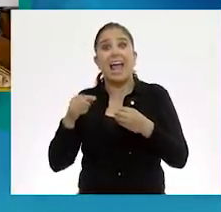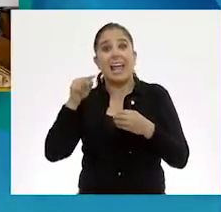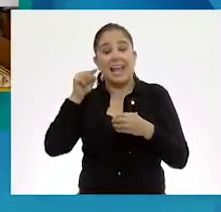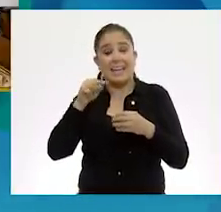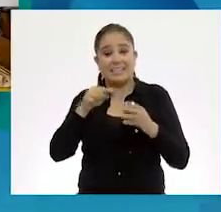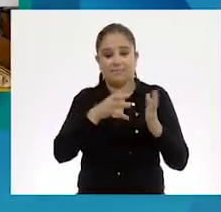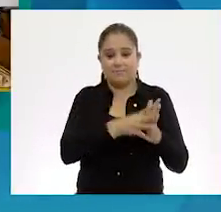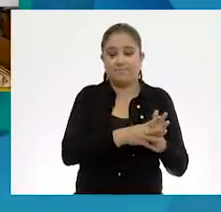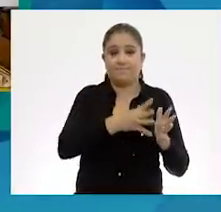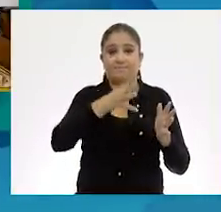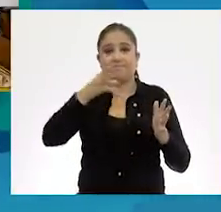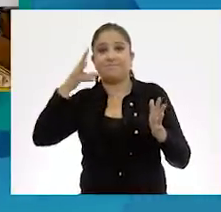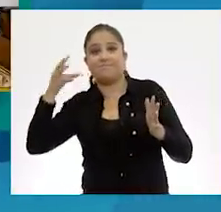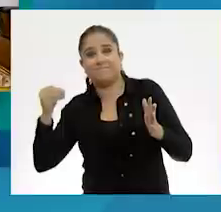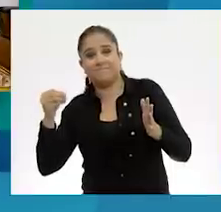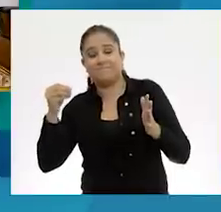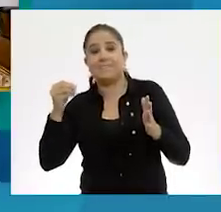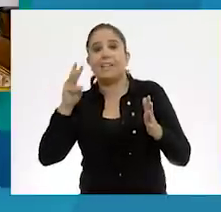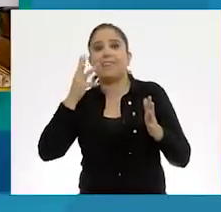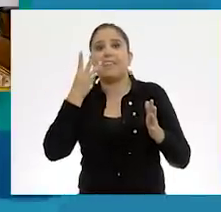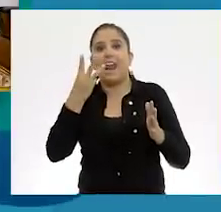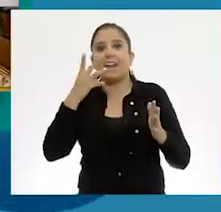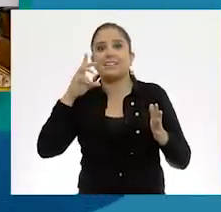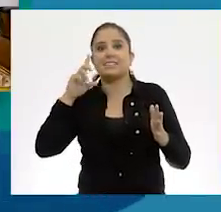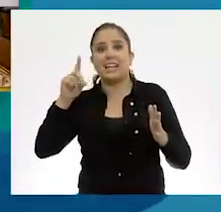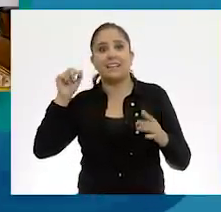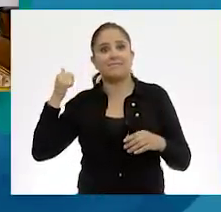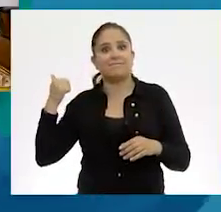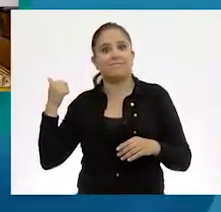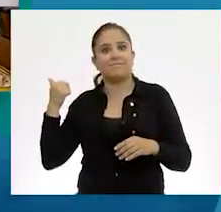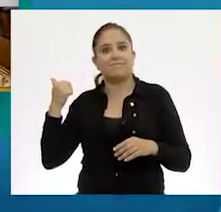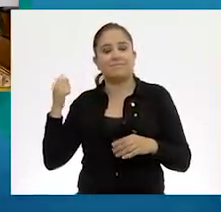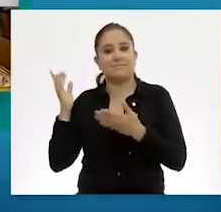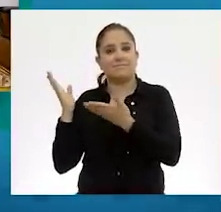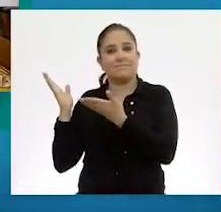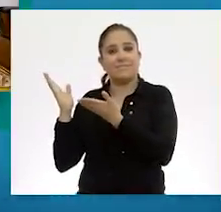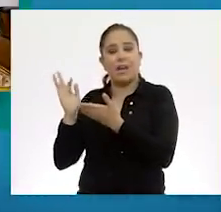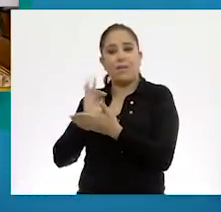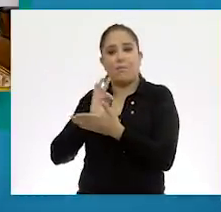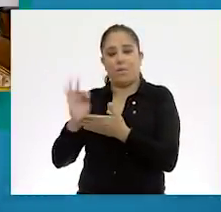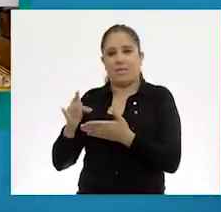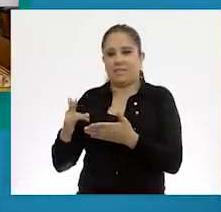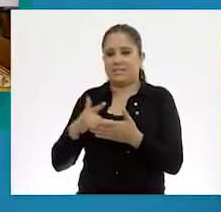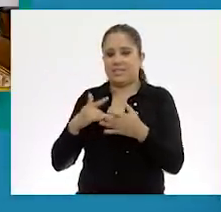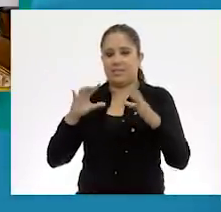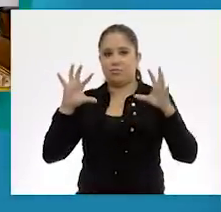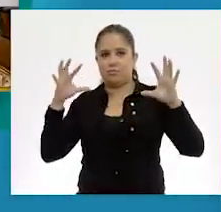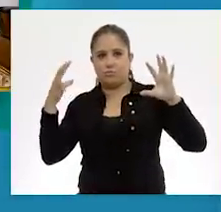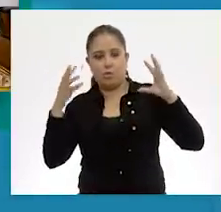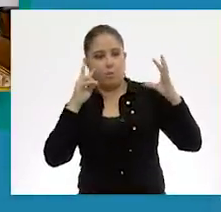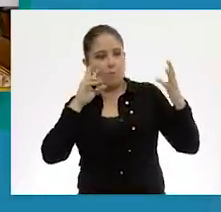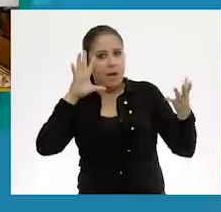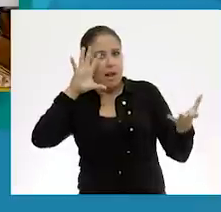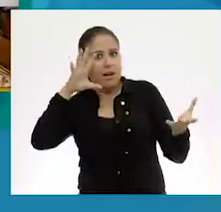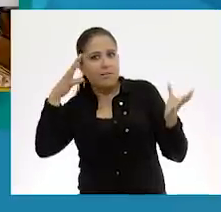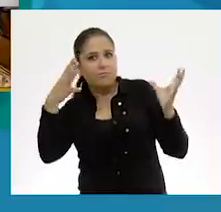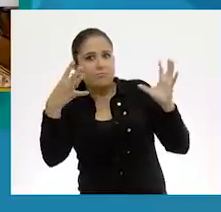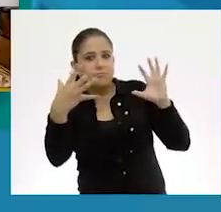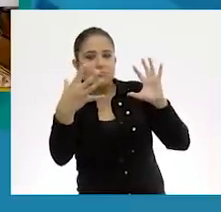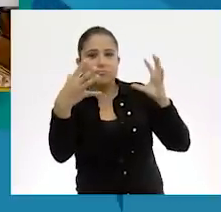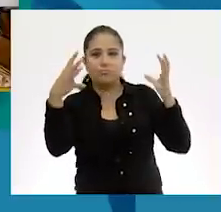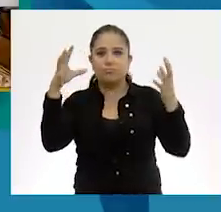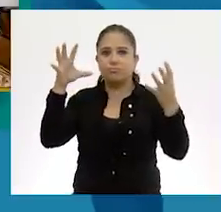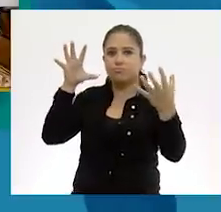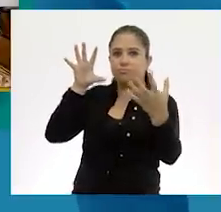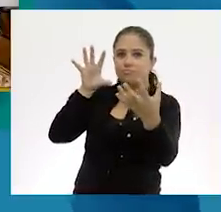la parte tridimensional, porque lo podemos sentir y ver por tres